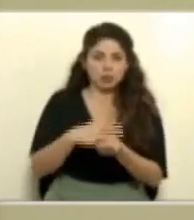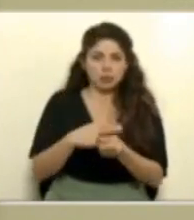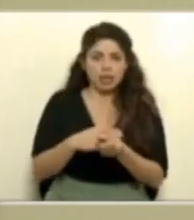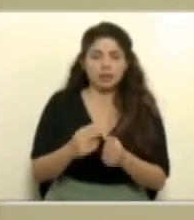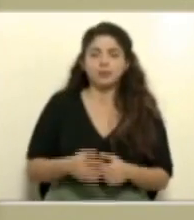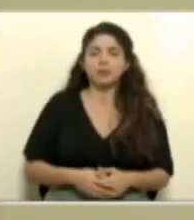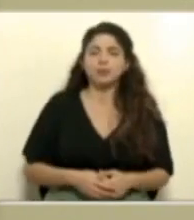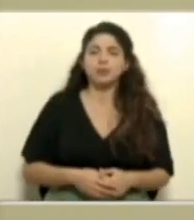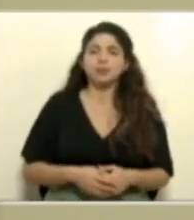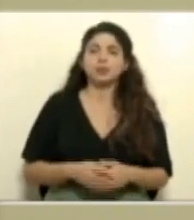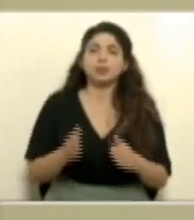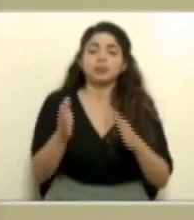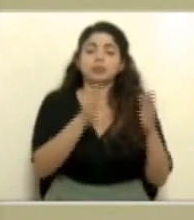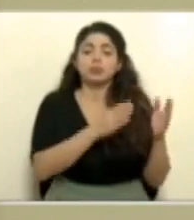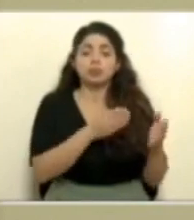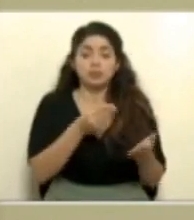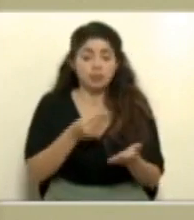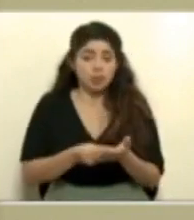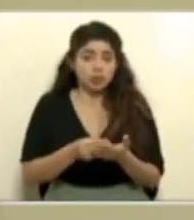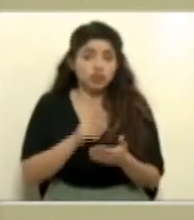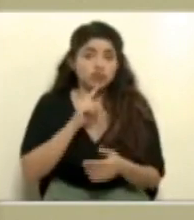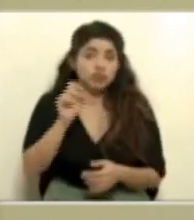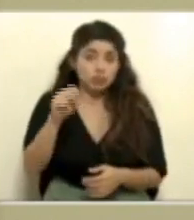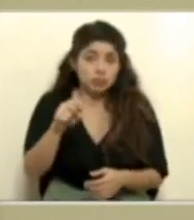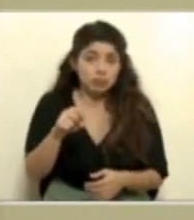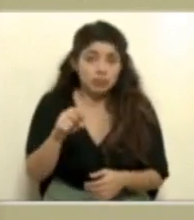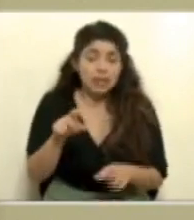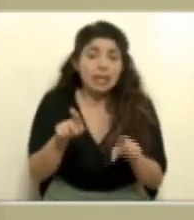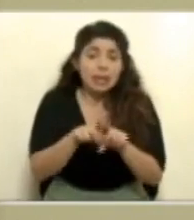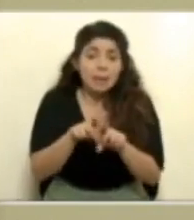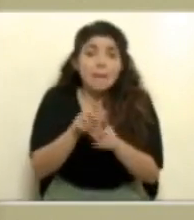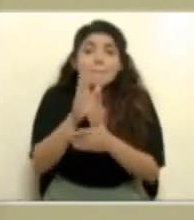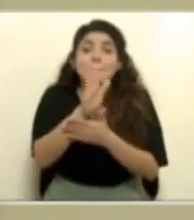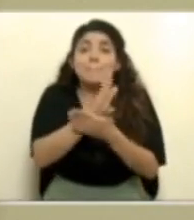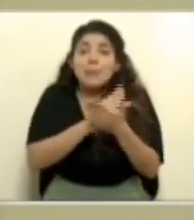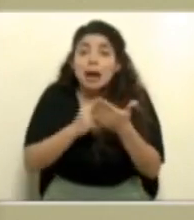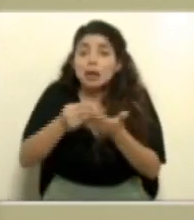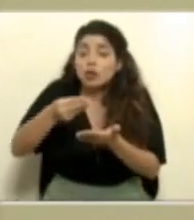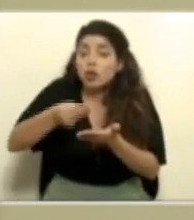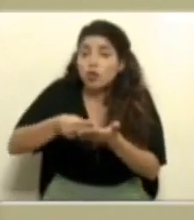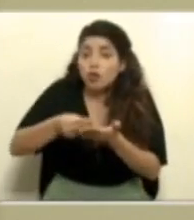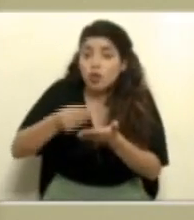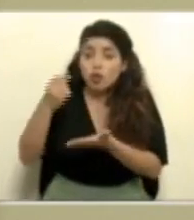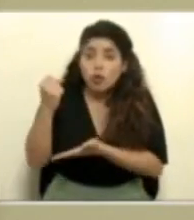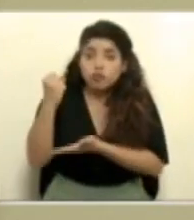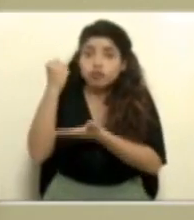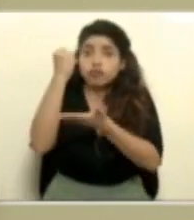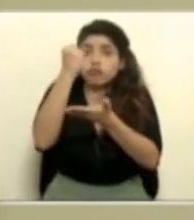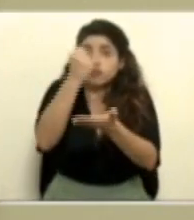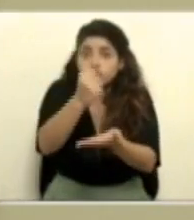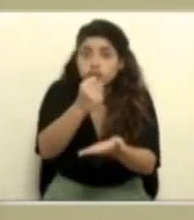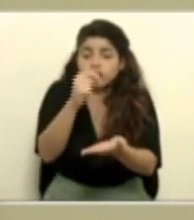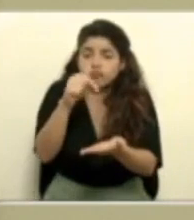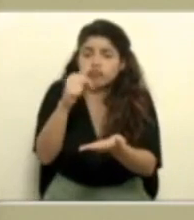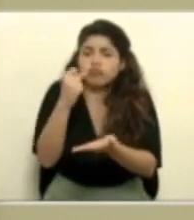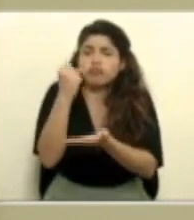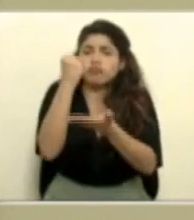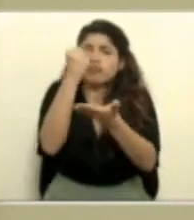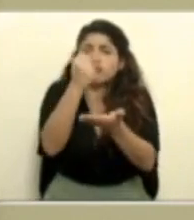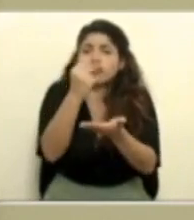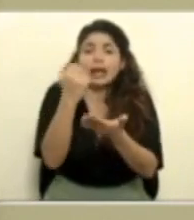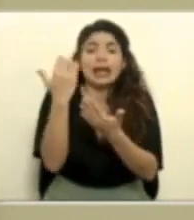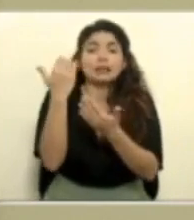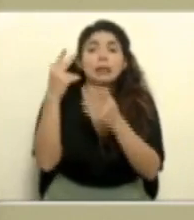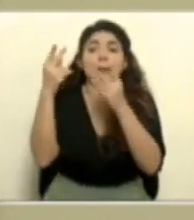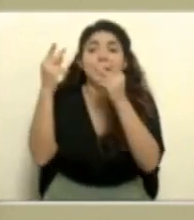y lo de los recursos pues en realidad si también parte de los recursos que se van a inyectar con la esperada